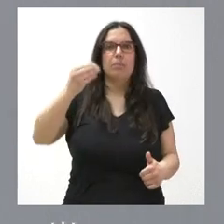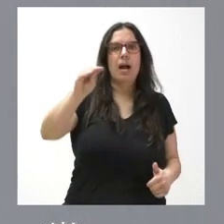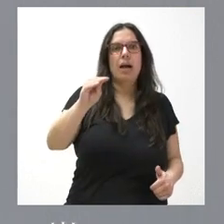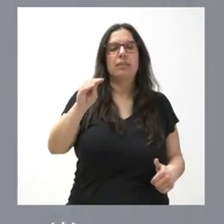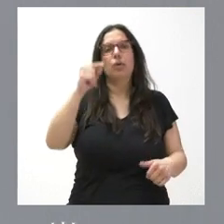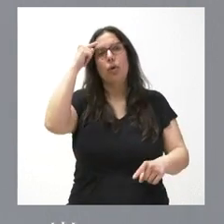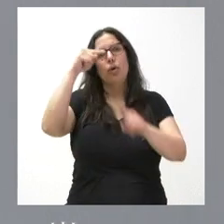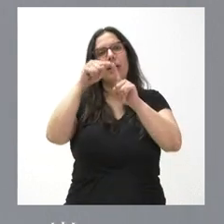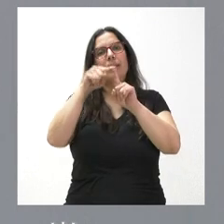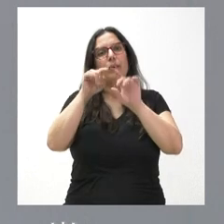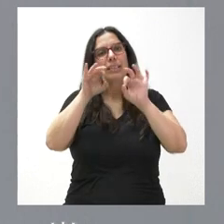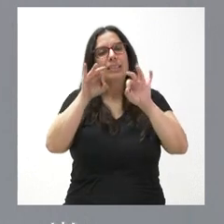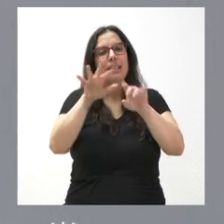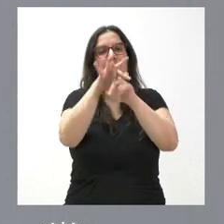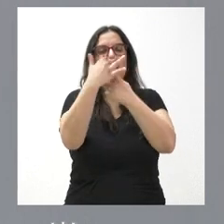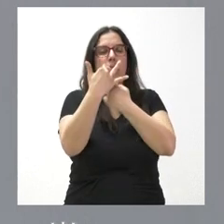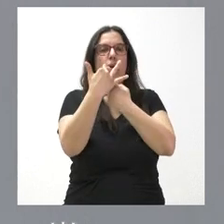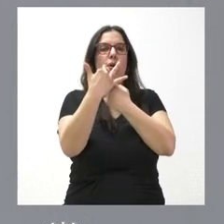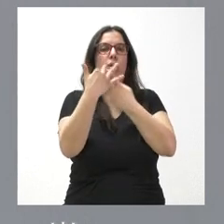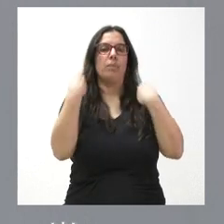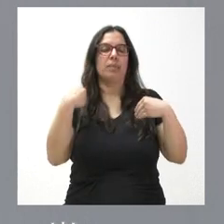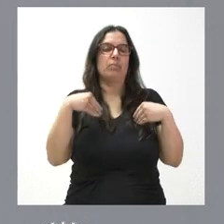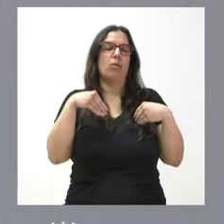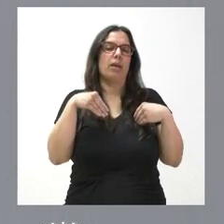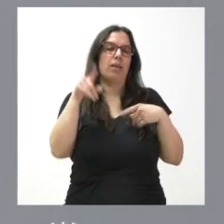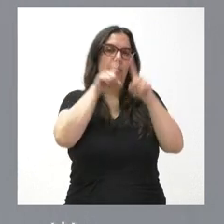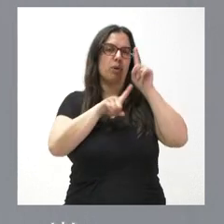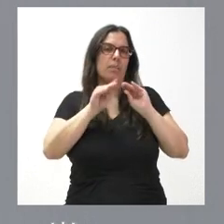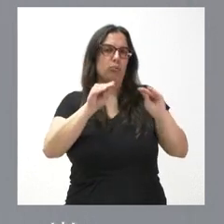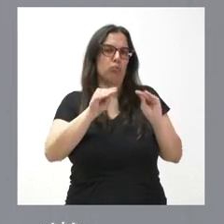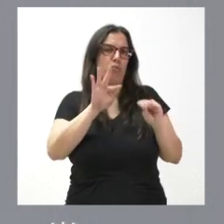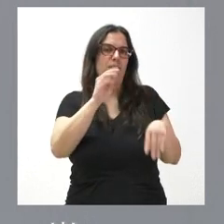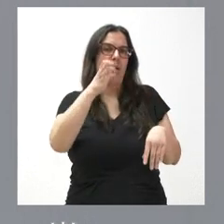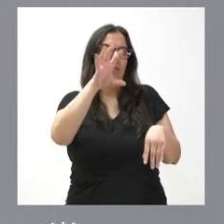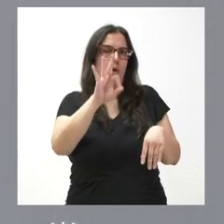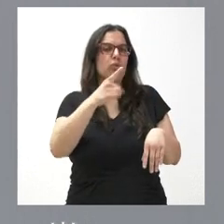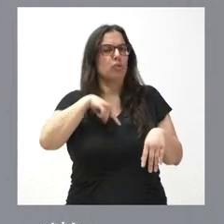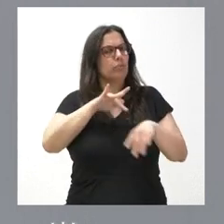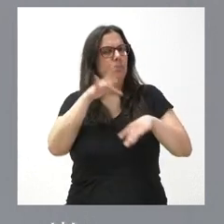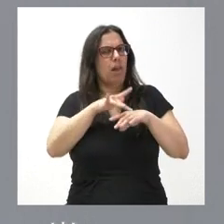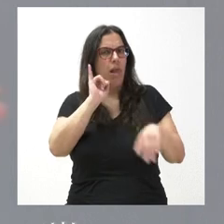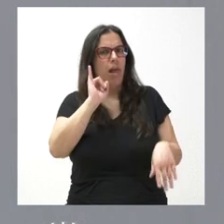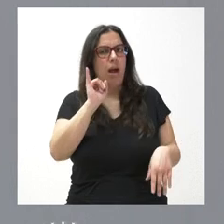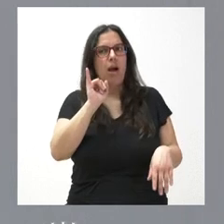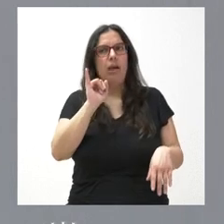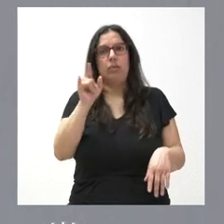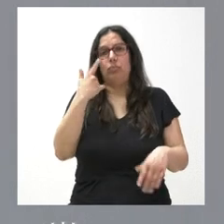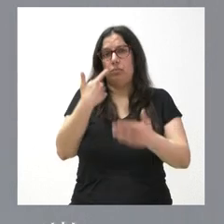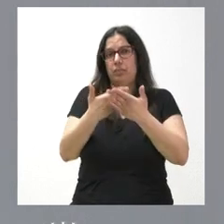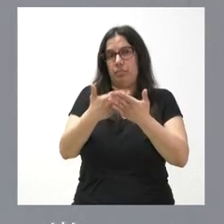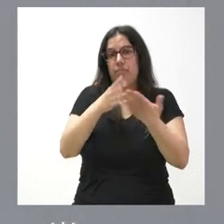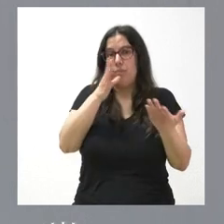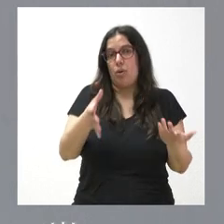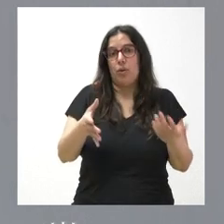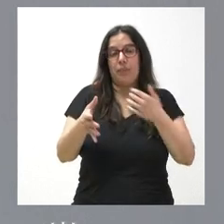aspecto concreto de las circunstancias que rodean el problema de Fabio, con el cual somos muy sensibles y usted lo pone de manifiesto, porque,